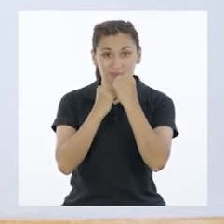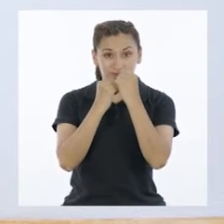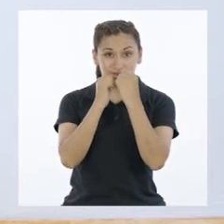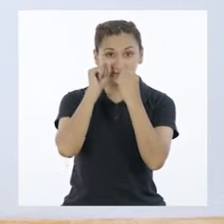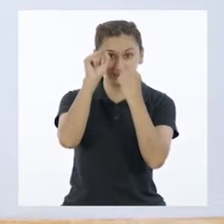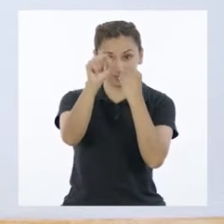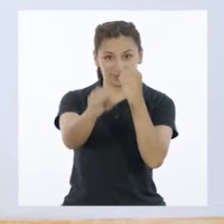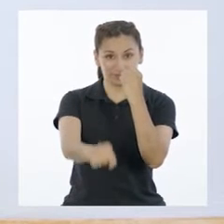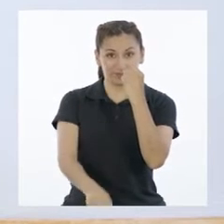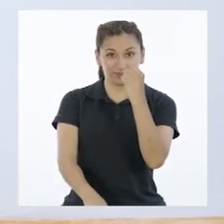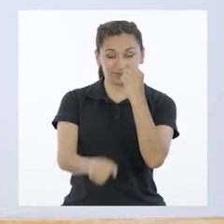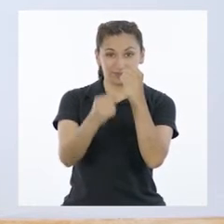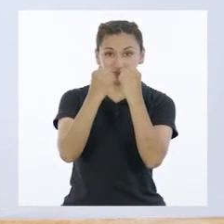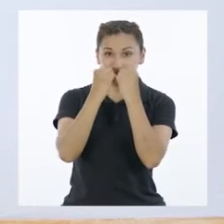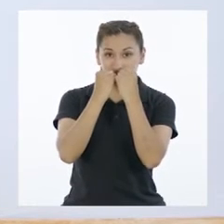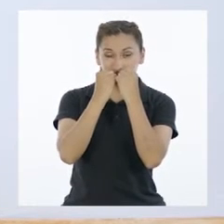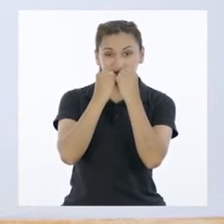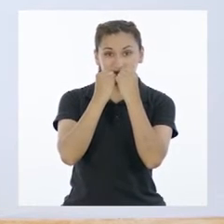Y eso es.